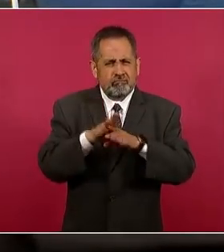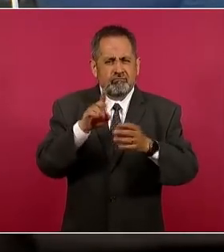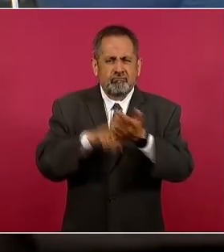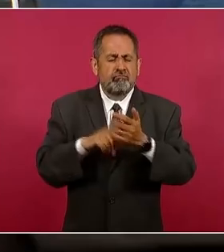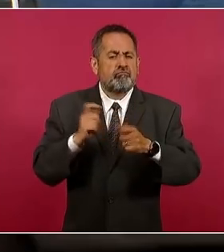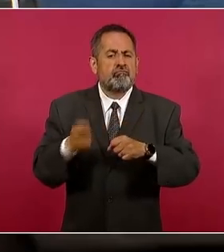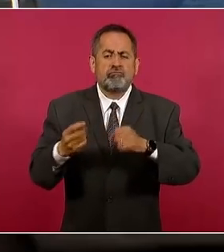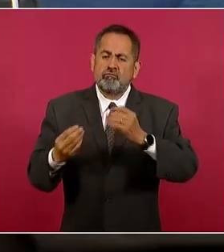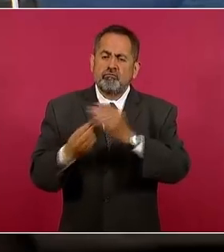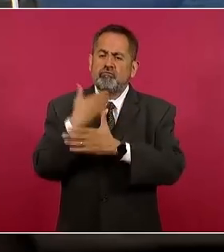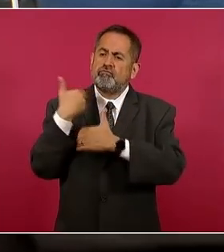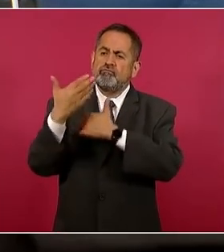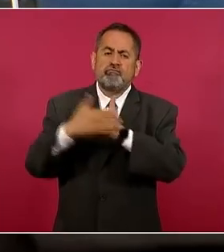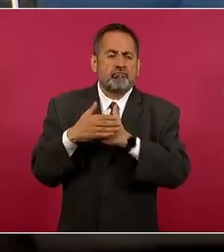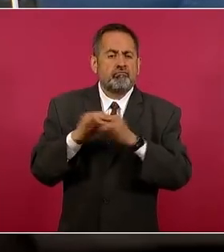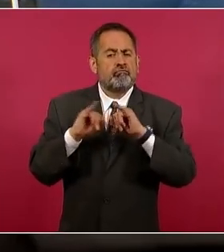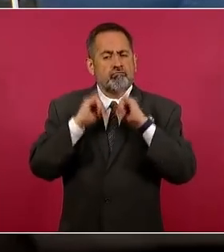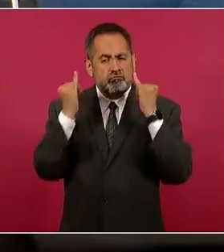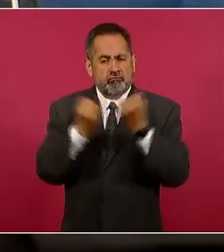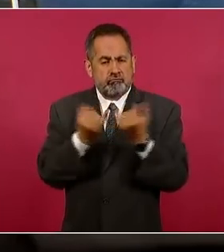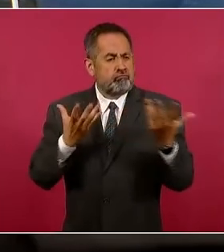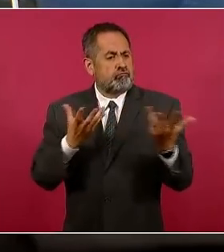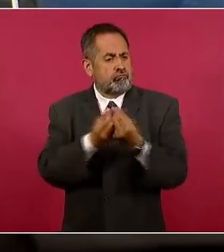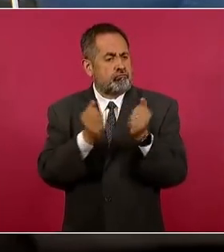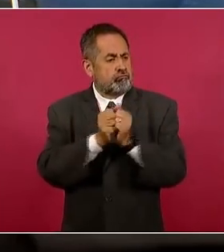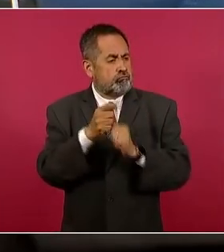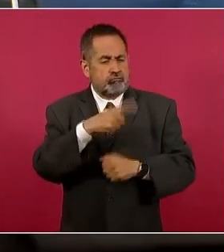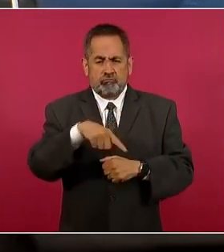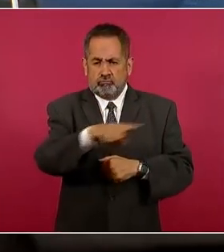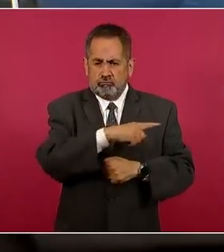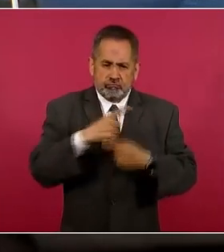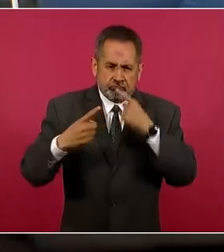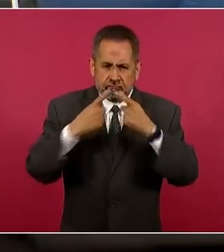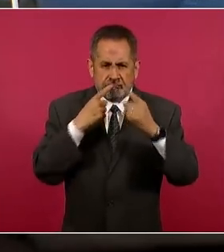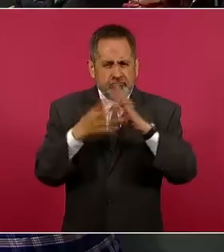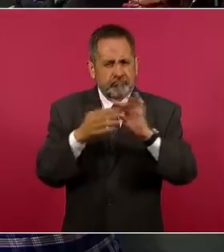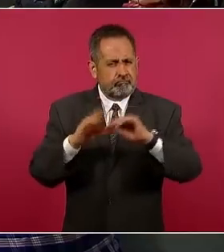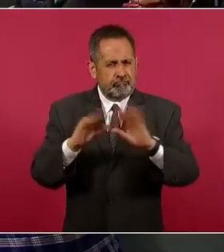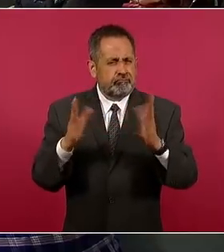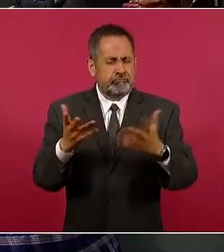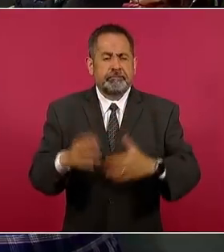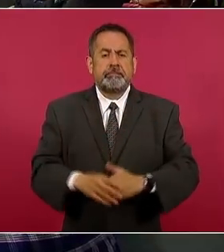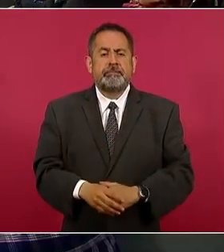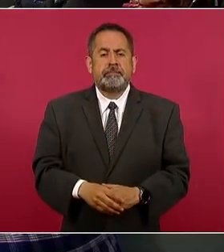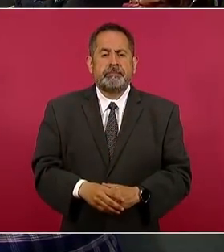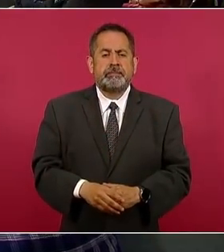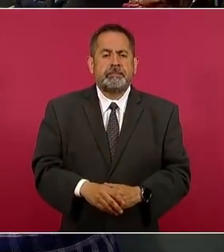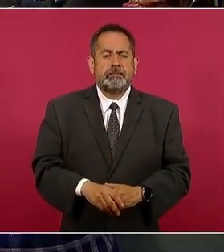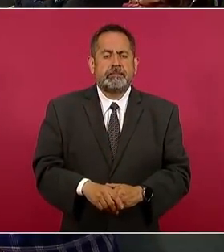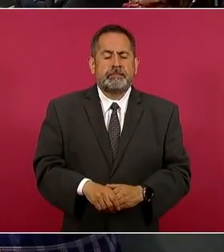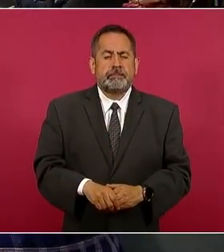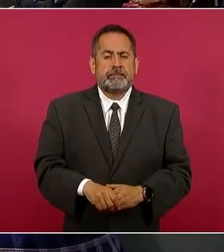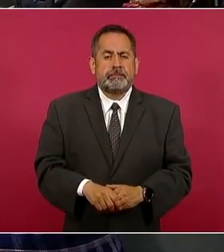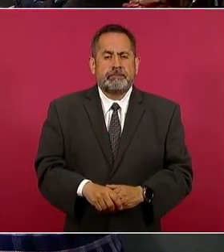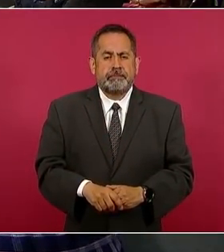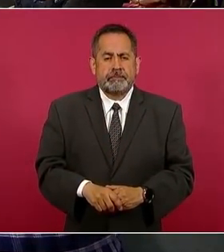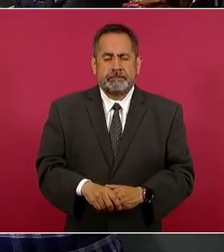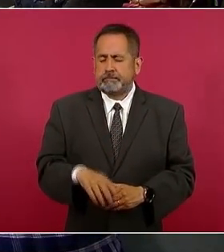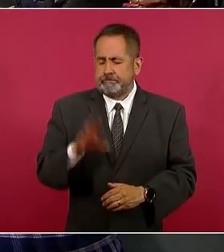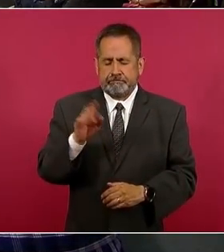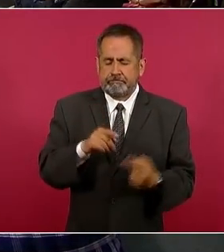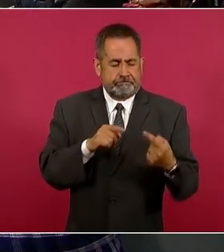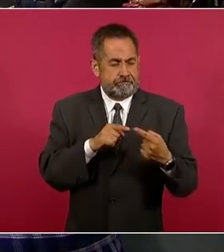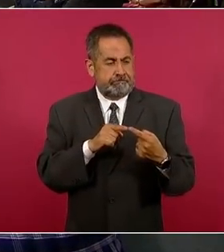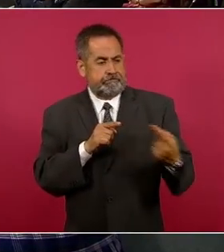poner una nueva fecha tal vez para reunirse y aclarar esos puntos que ellos mencionan. Pues son opositores